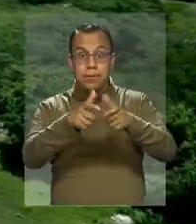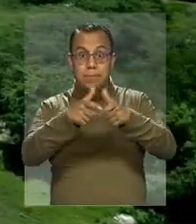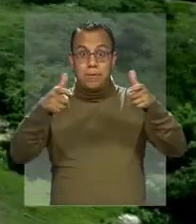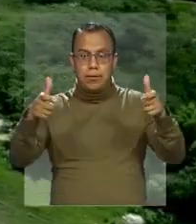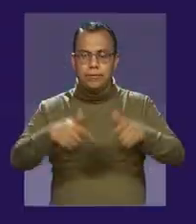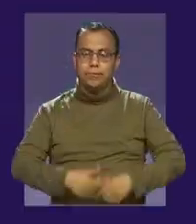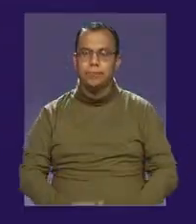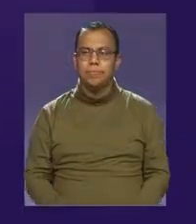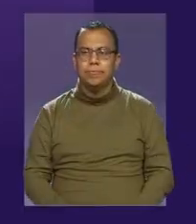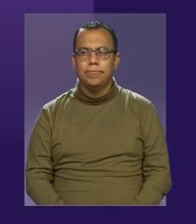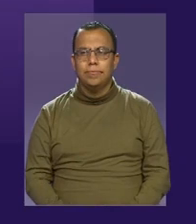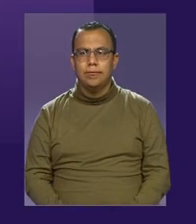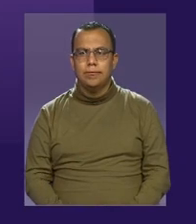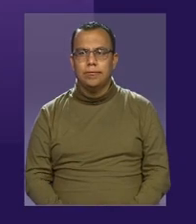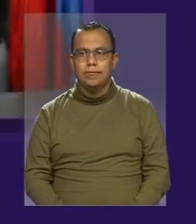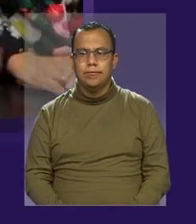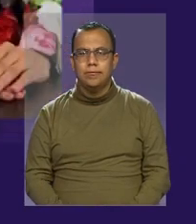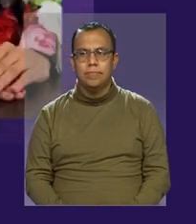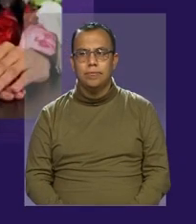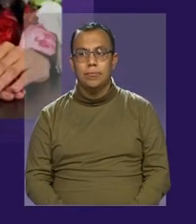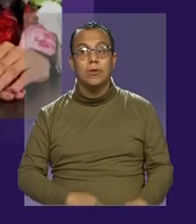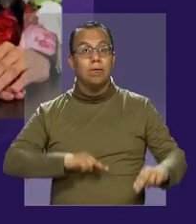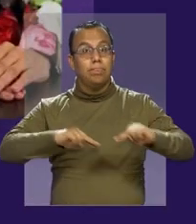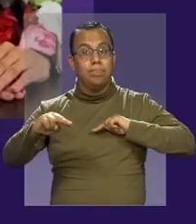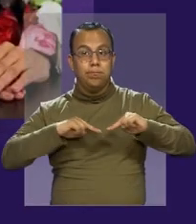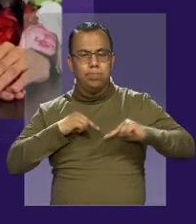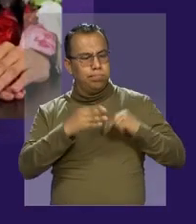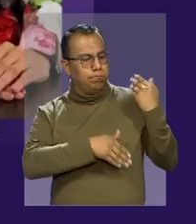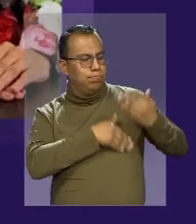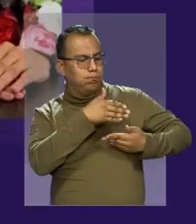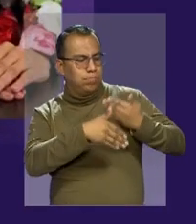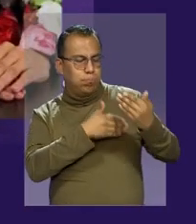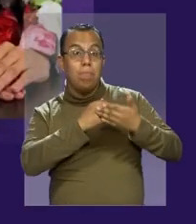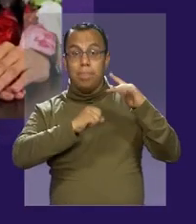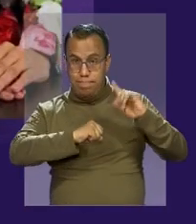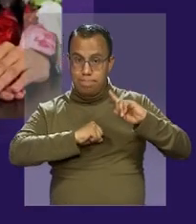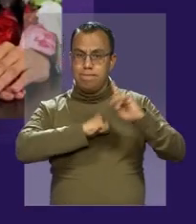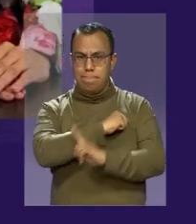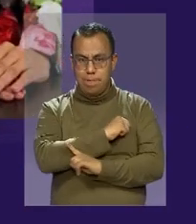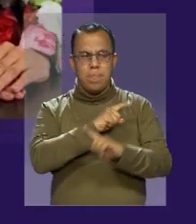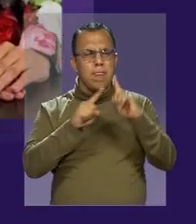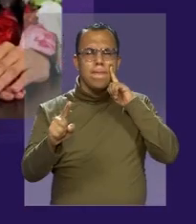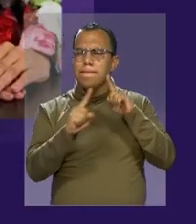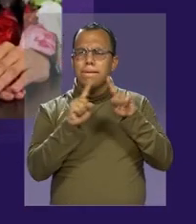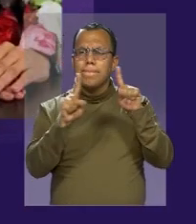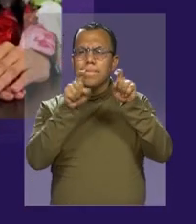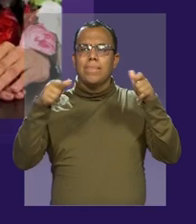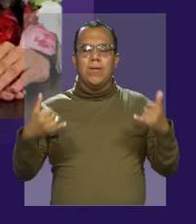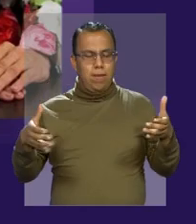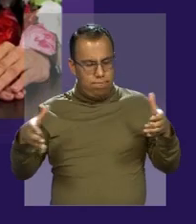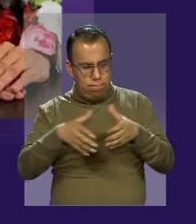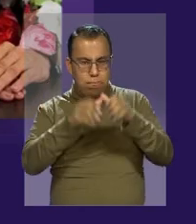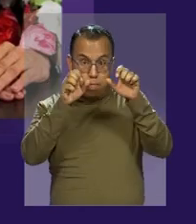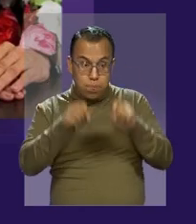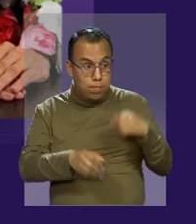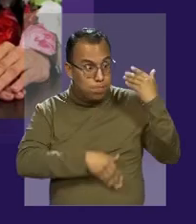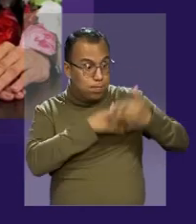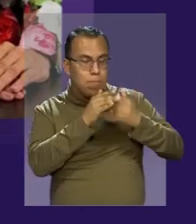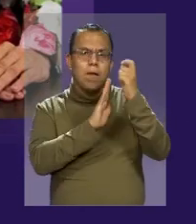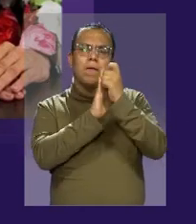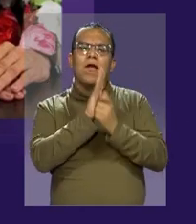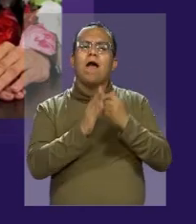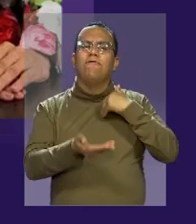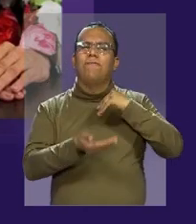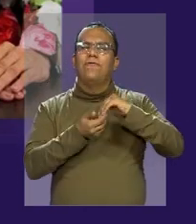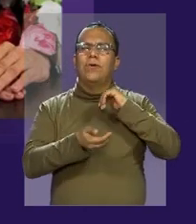Y que se inicie este proceso administrativo sancionatorio con la finalidad de poder establecer la